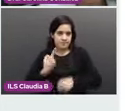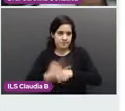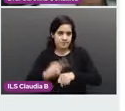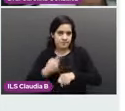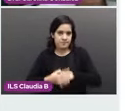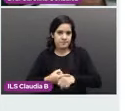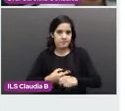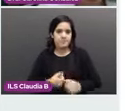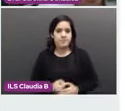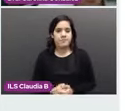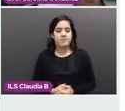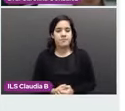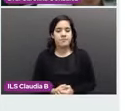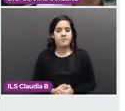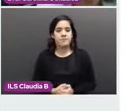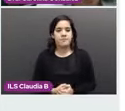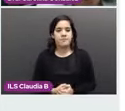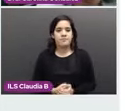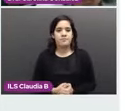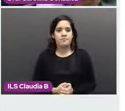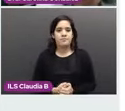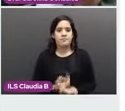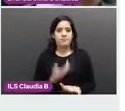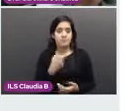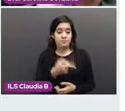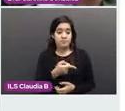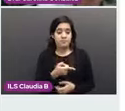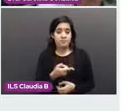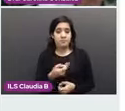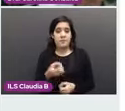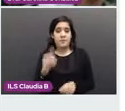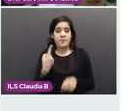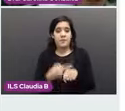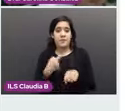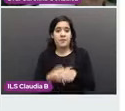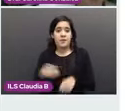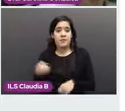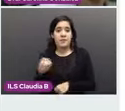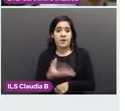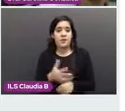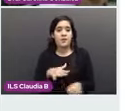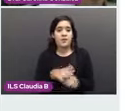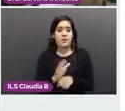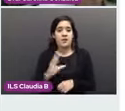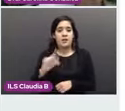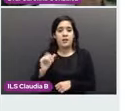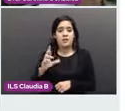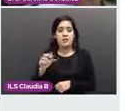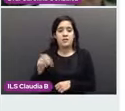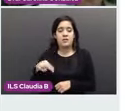El diagnóstico, entonces, por biopsia, carcinoma epidermoide de cérvix.